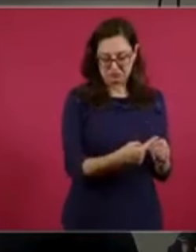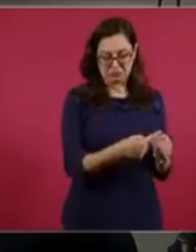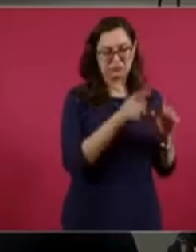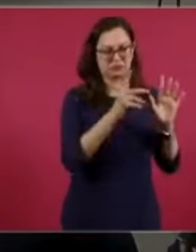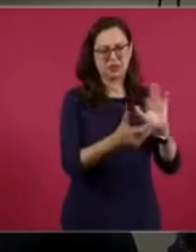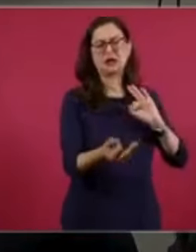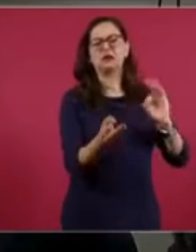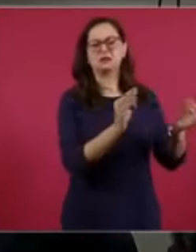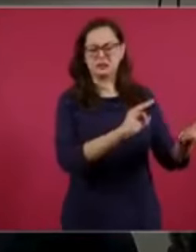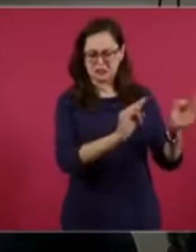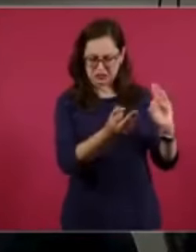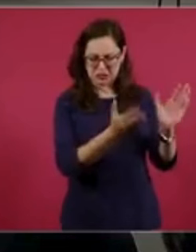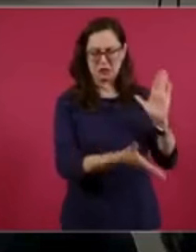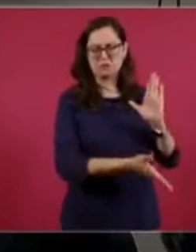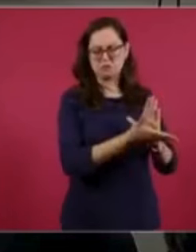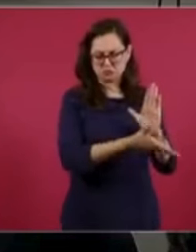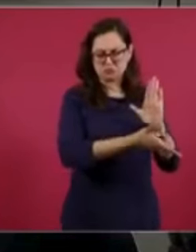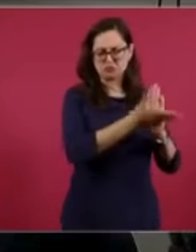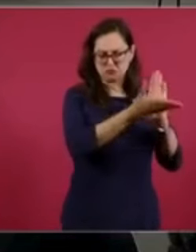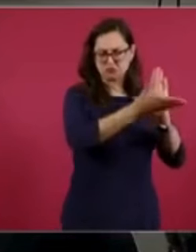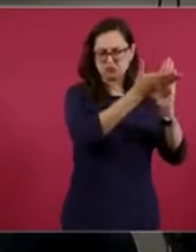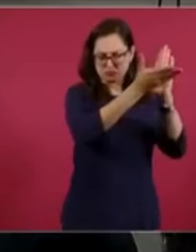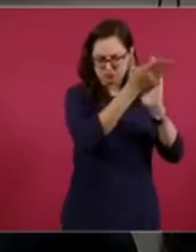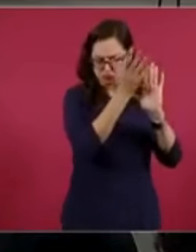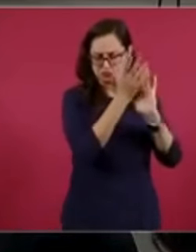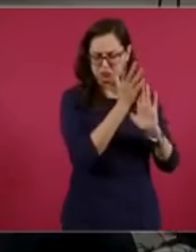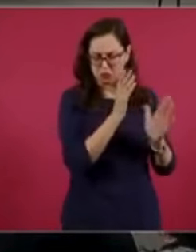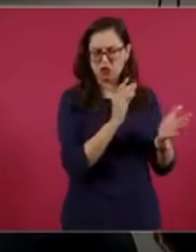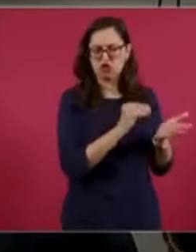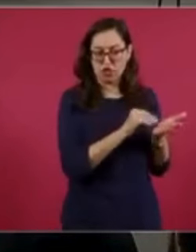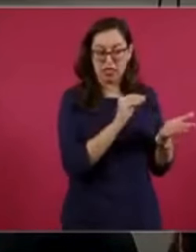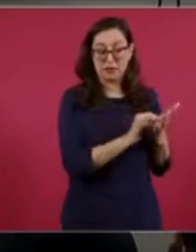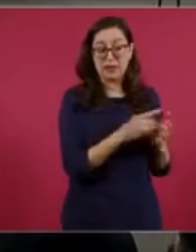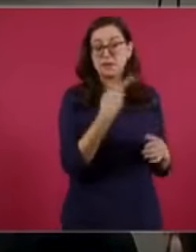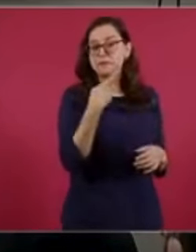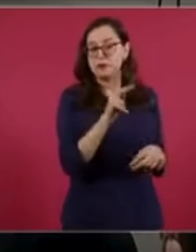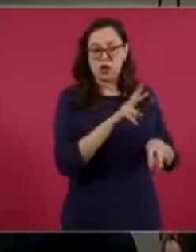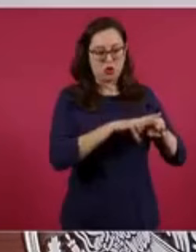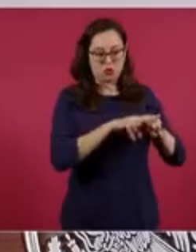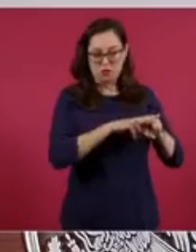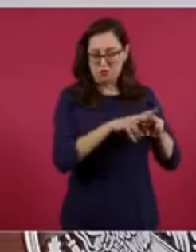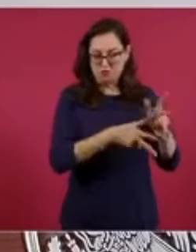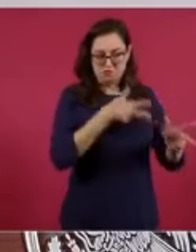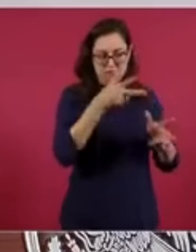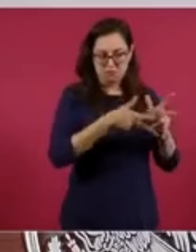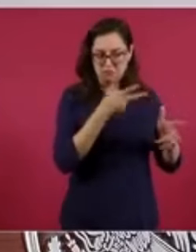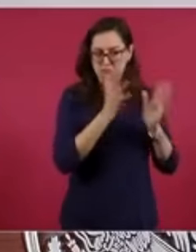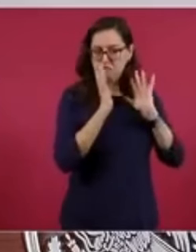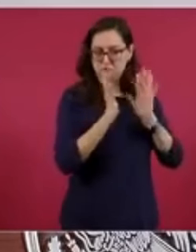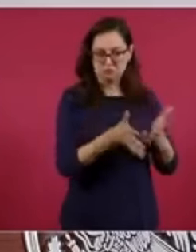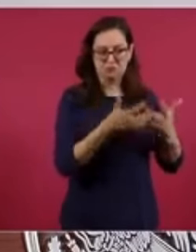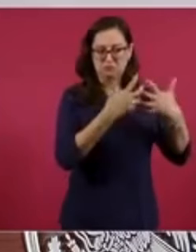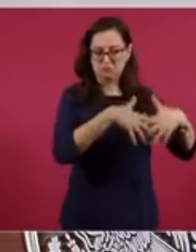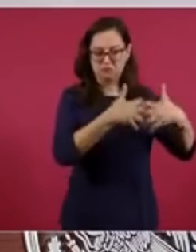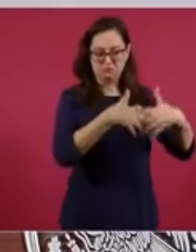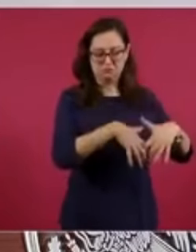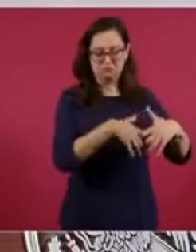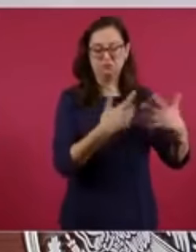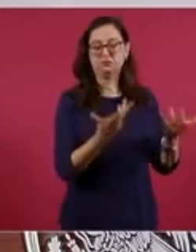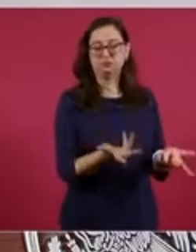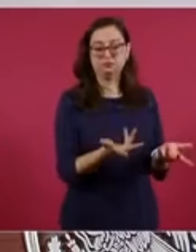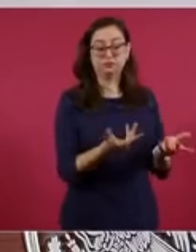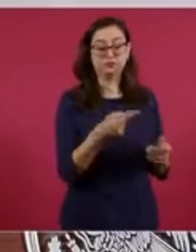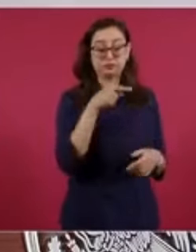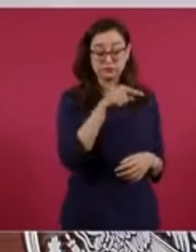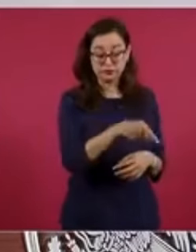todavía que están pendientes, pero que no afectan su operatividad. Y todo va a quedar complementado en esa línea que estoy al bando